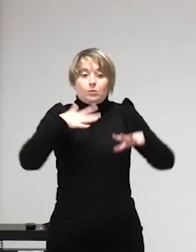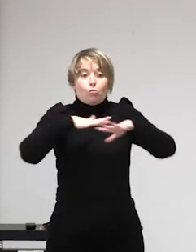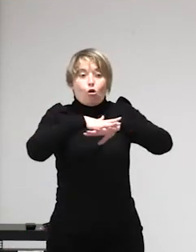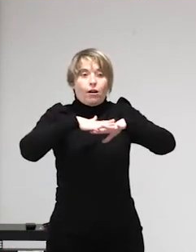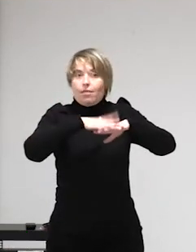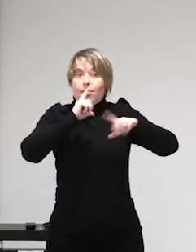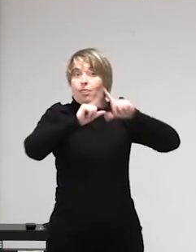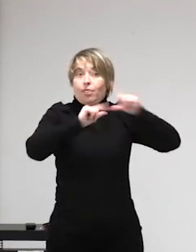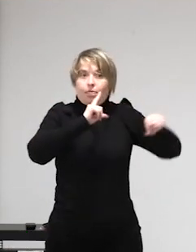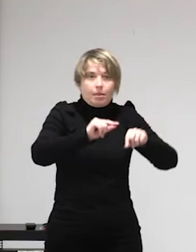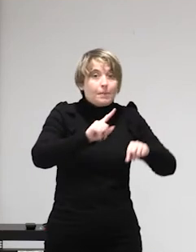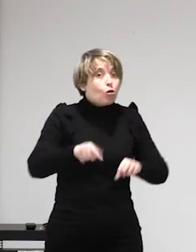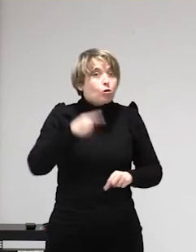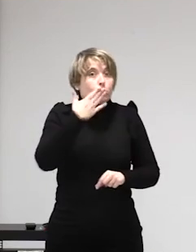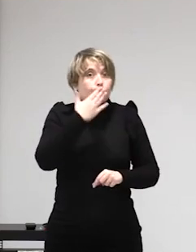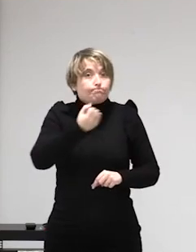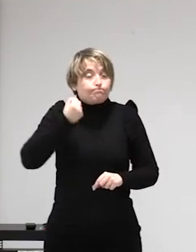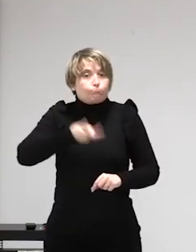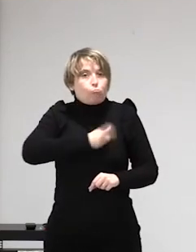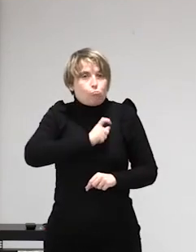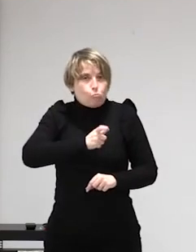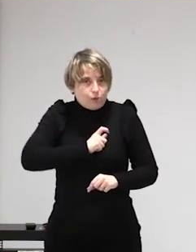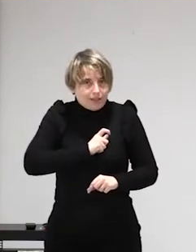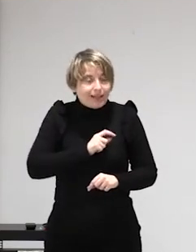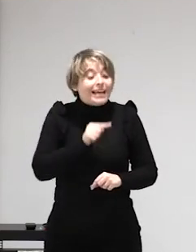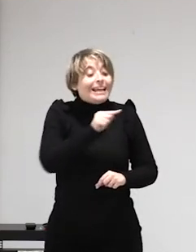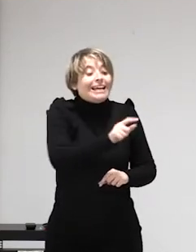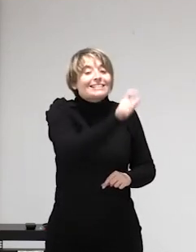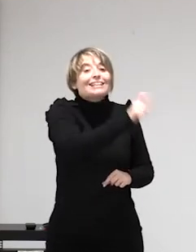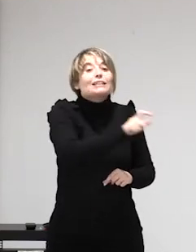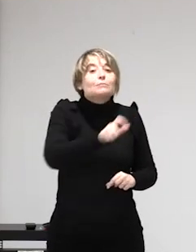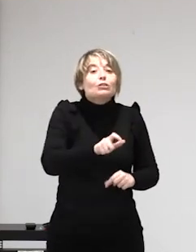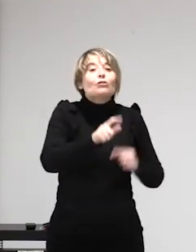personas en situación de trata vale